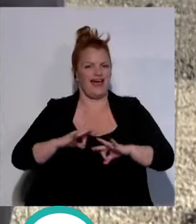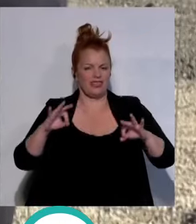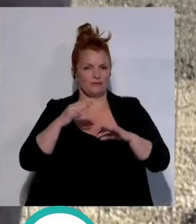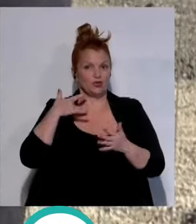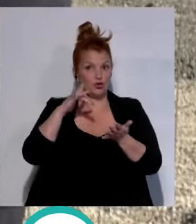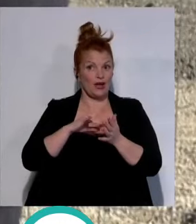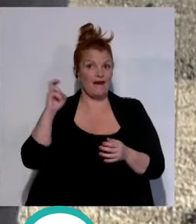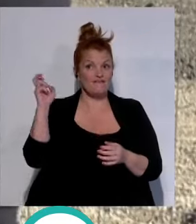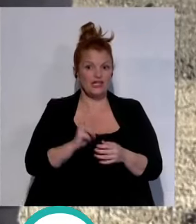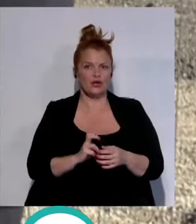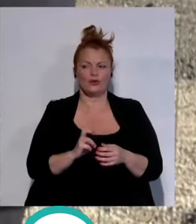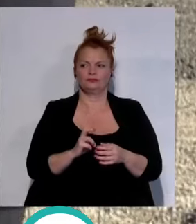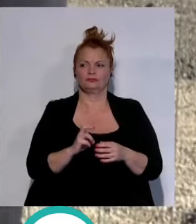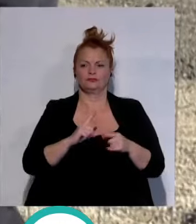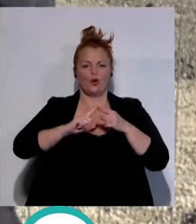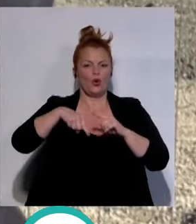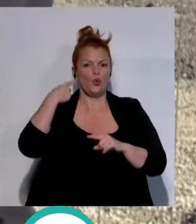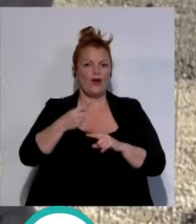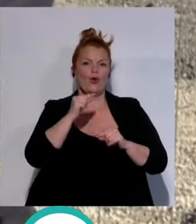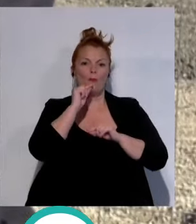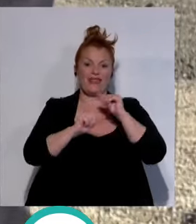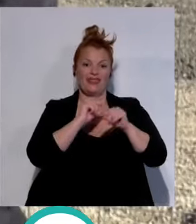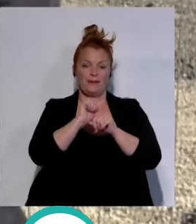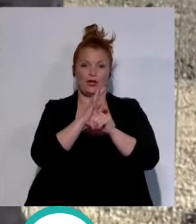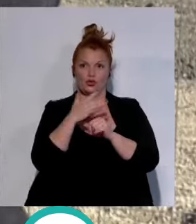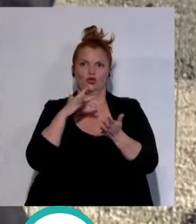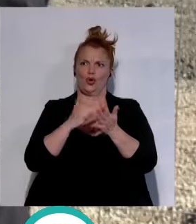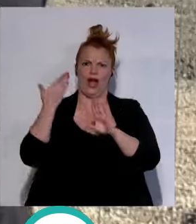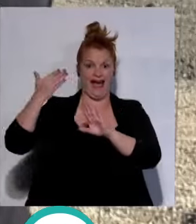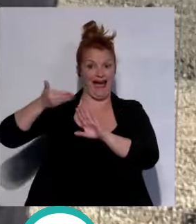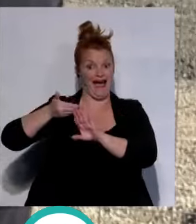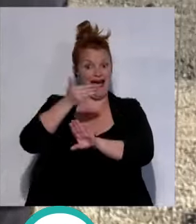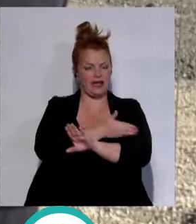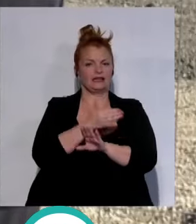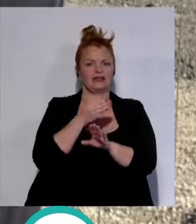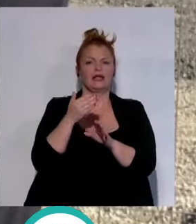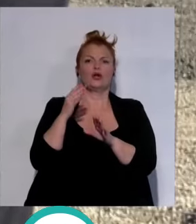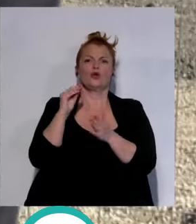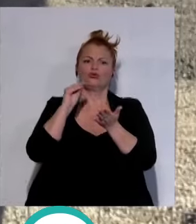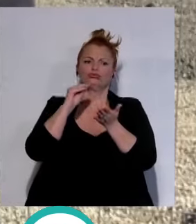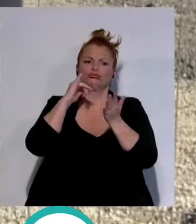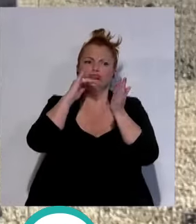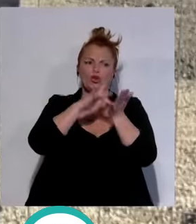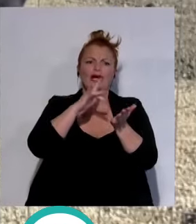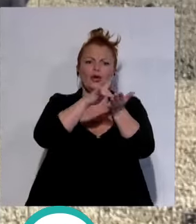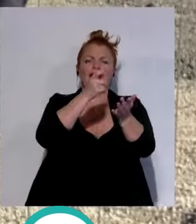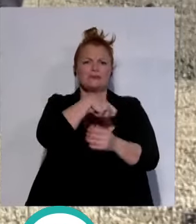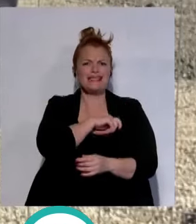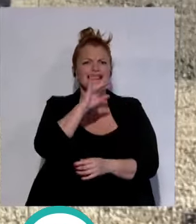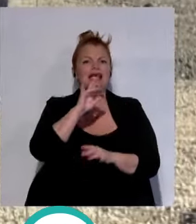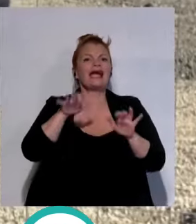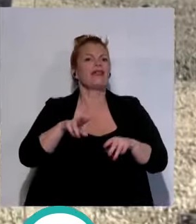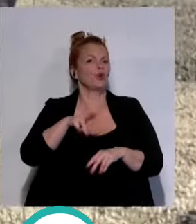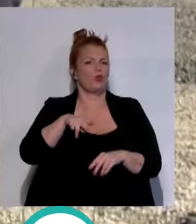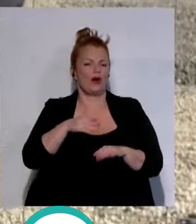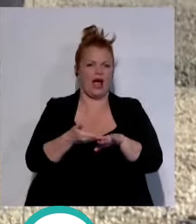vine luego de terminar la pandemia vine por primera vez a Cádiz había estado muchas veces en España pero nunca en Cádiz vi esto y dije